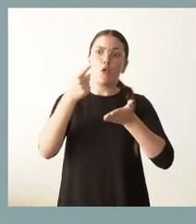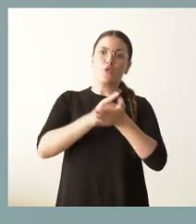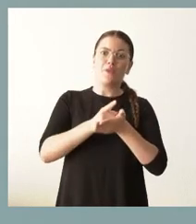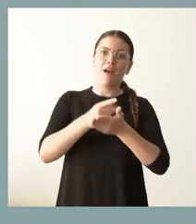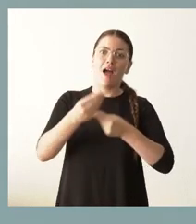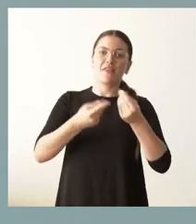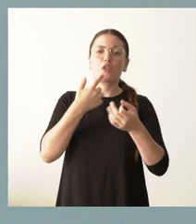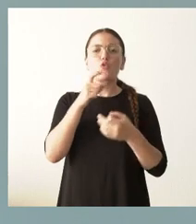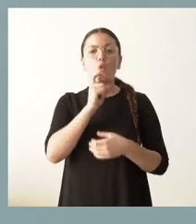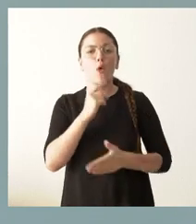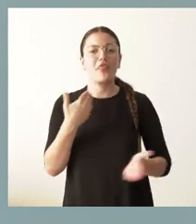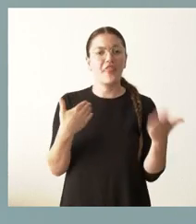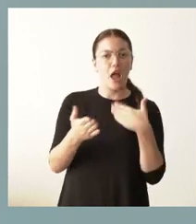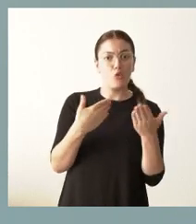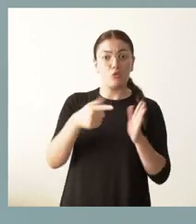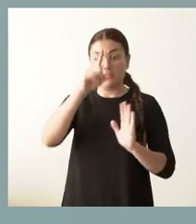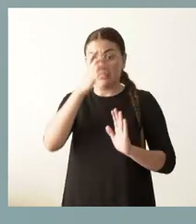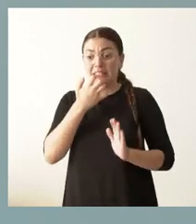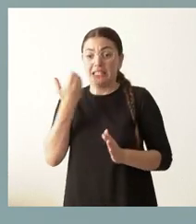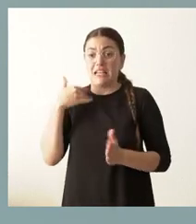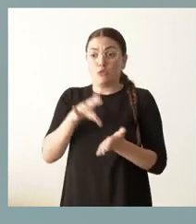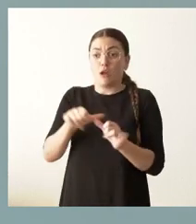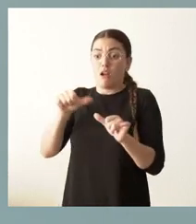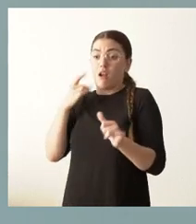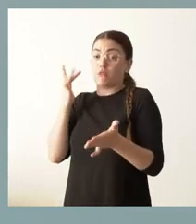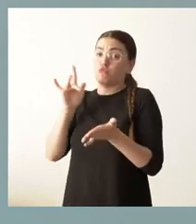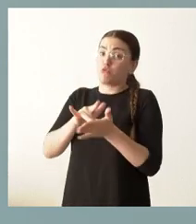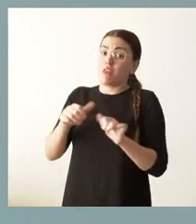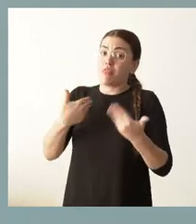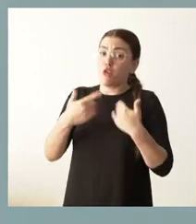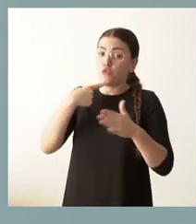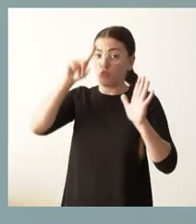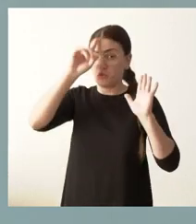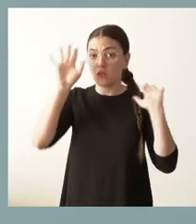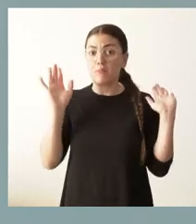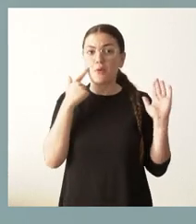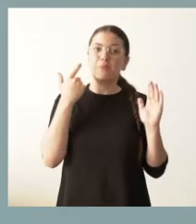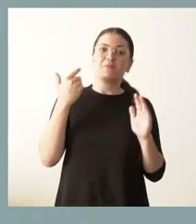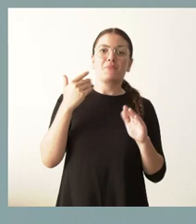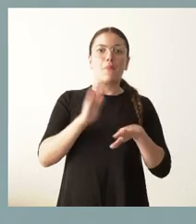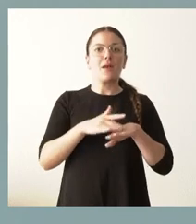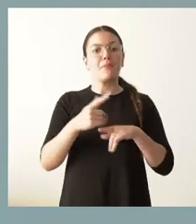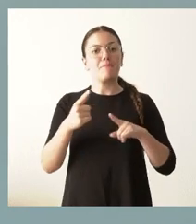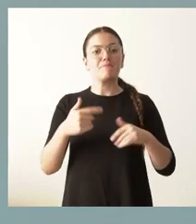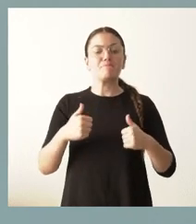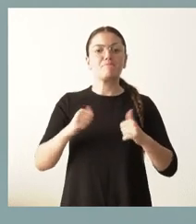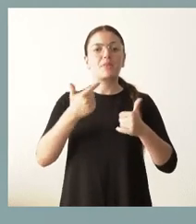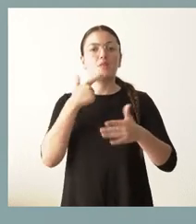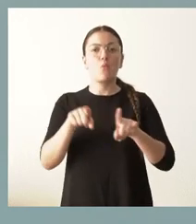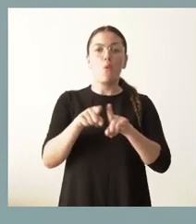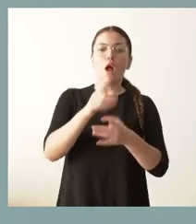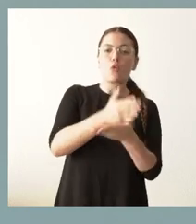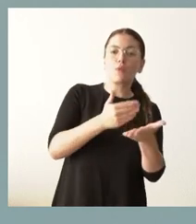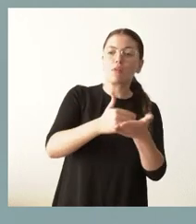alguna vez estuvo en ella, y por tanto que abriera un cauce de participación y de colaboración con comunidades autónomas,